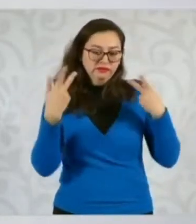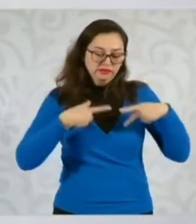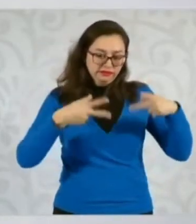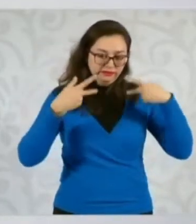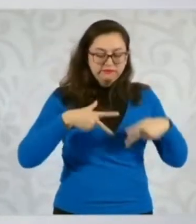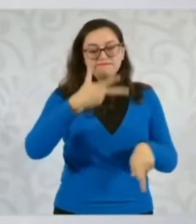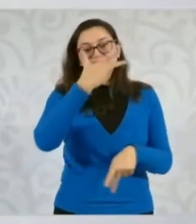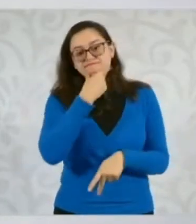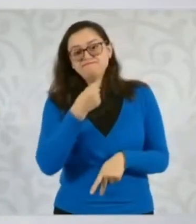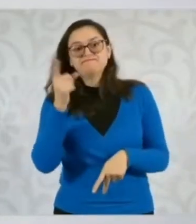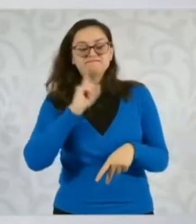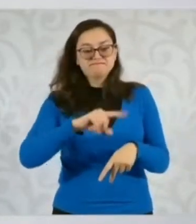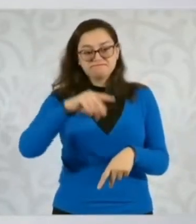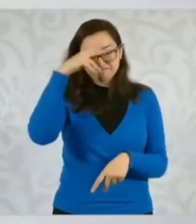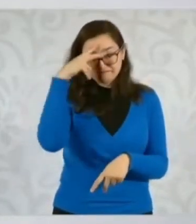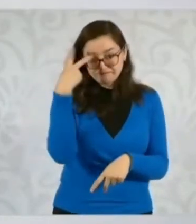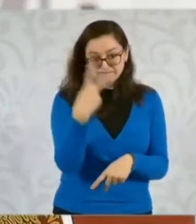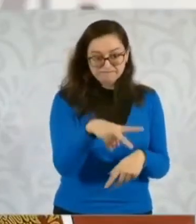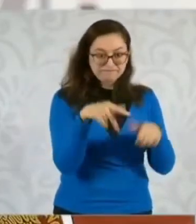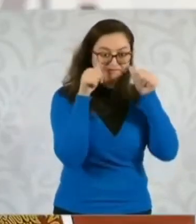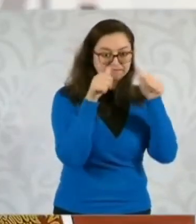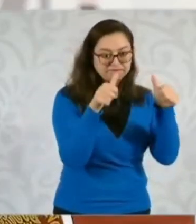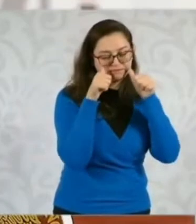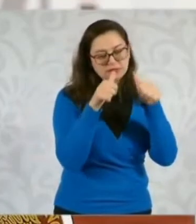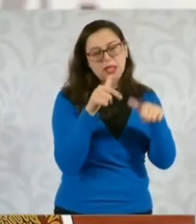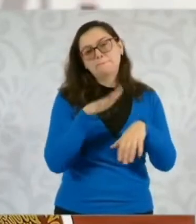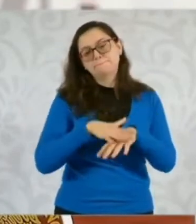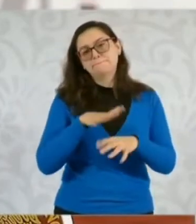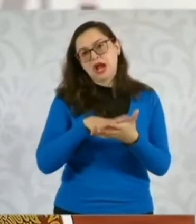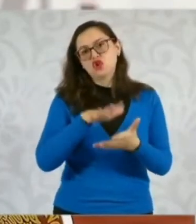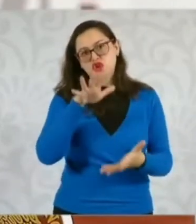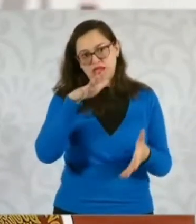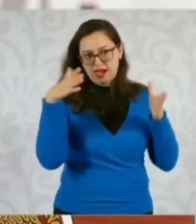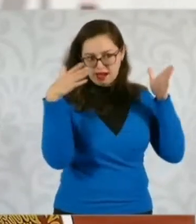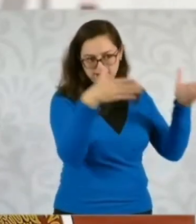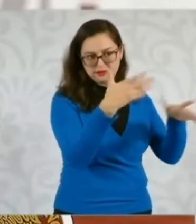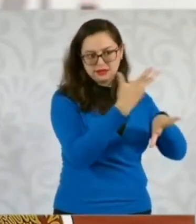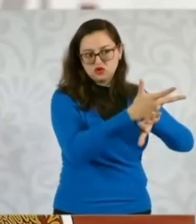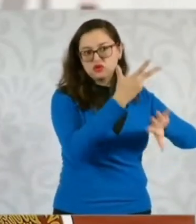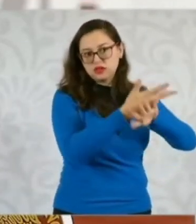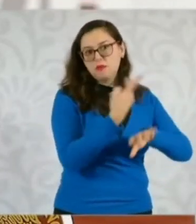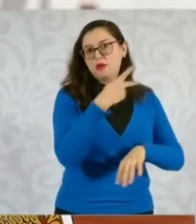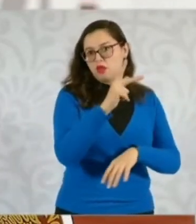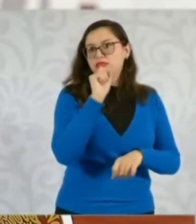las y los mexicanos que viven en particular en los Estados Unidos, pero no solamente.